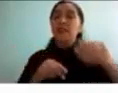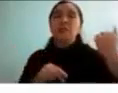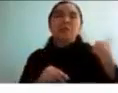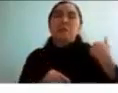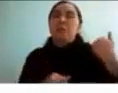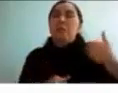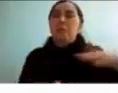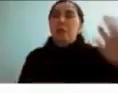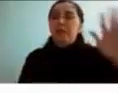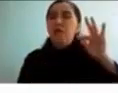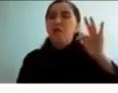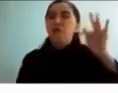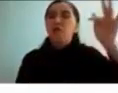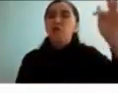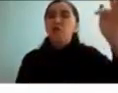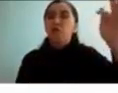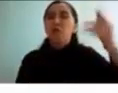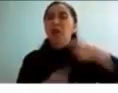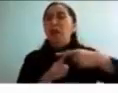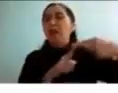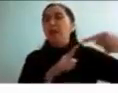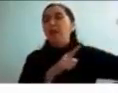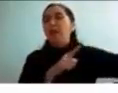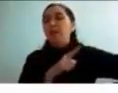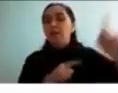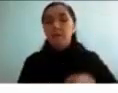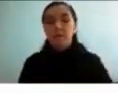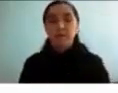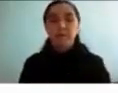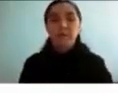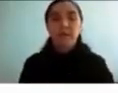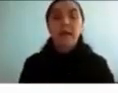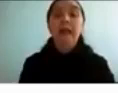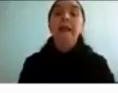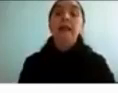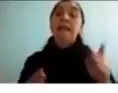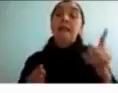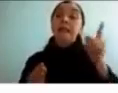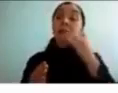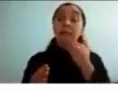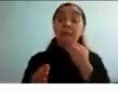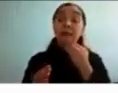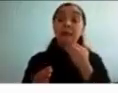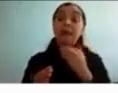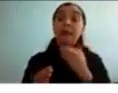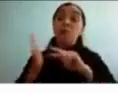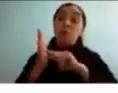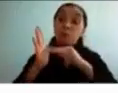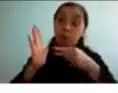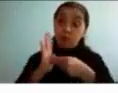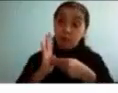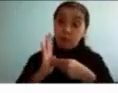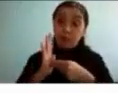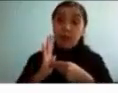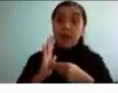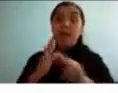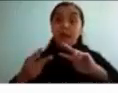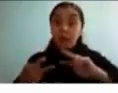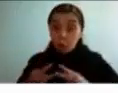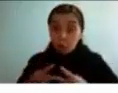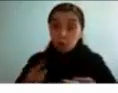también hay un déficit de la reconstrucción a la planificación no son tan eficaces al exponer todas las soluciones cuando se les ocurre un problema